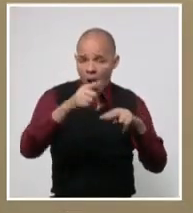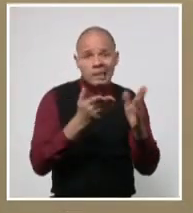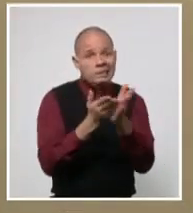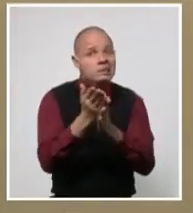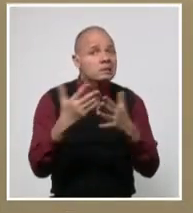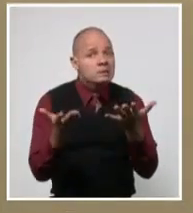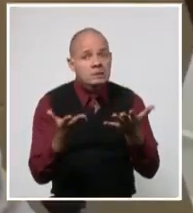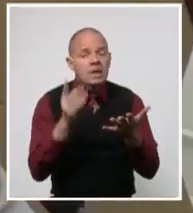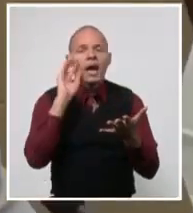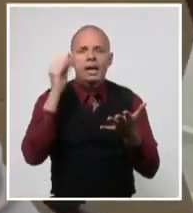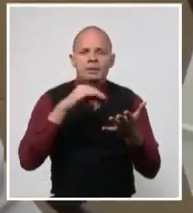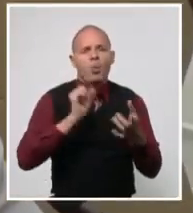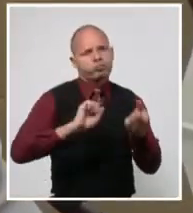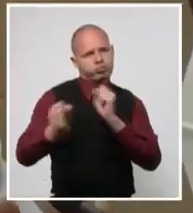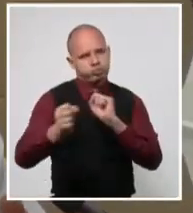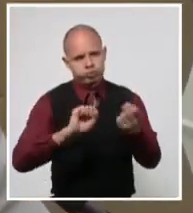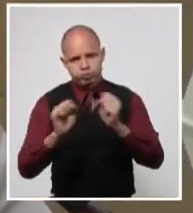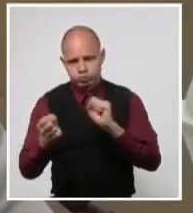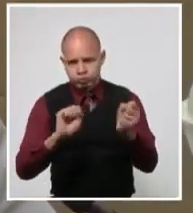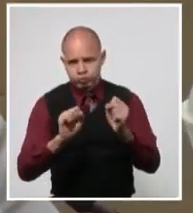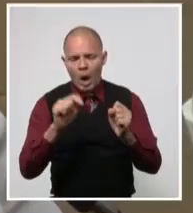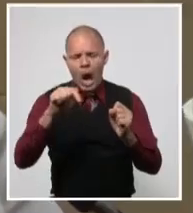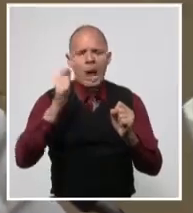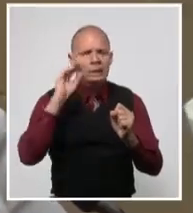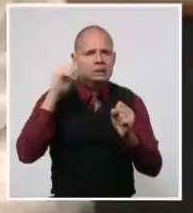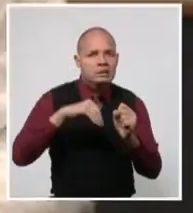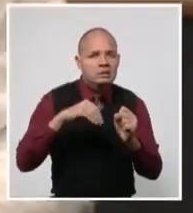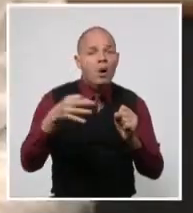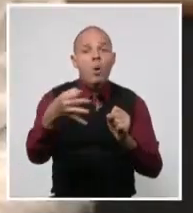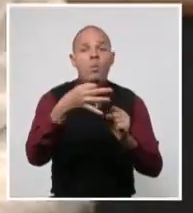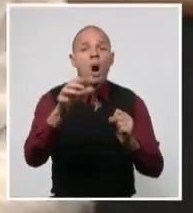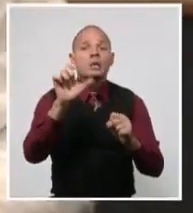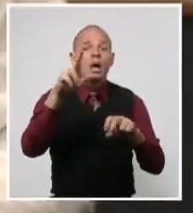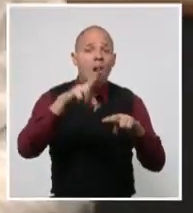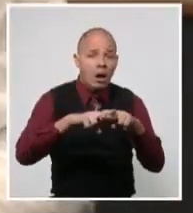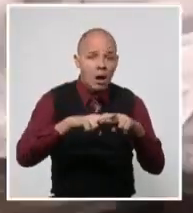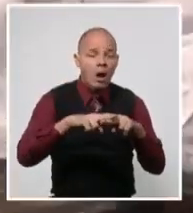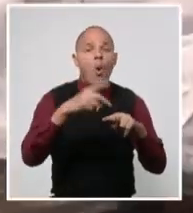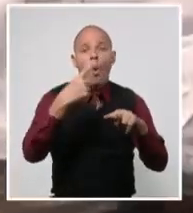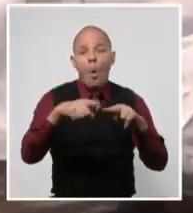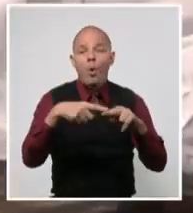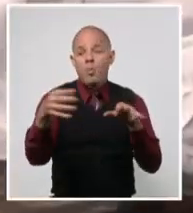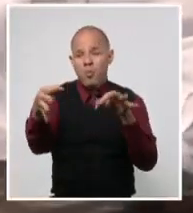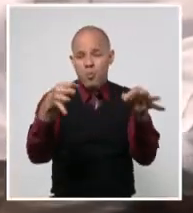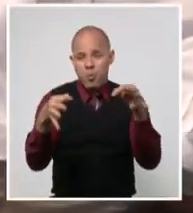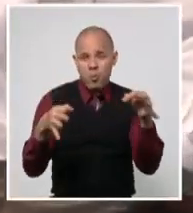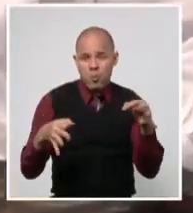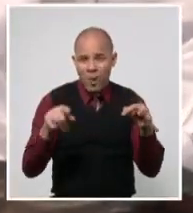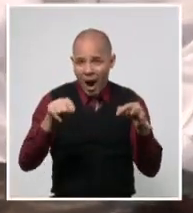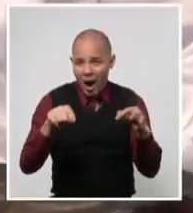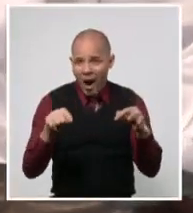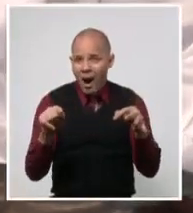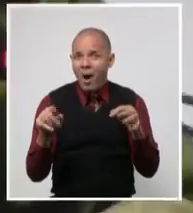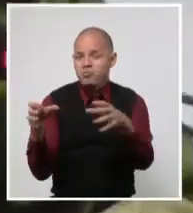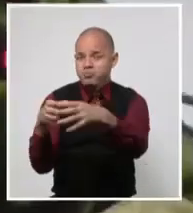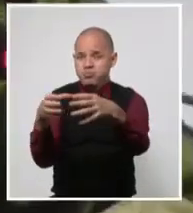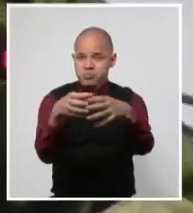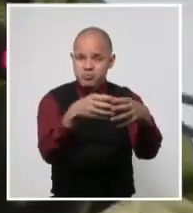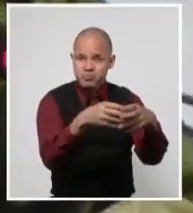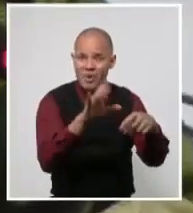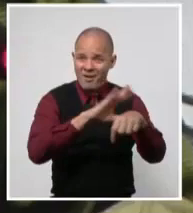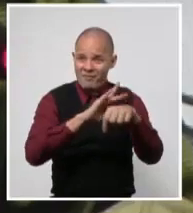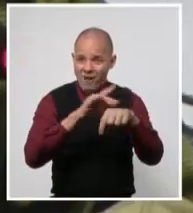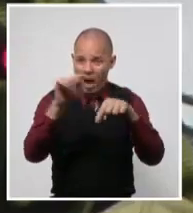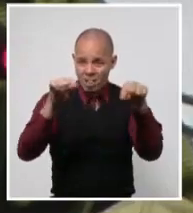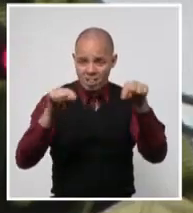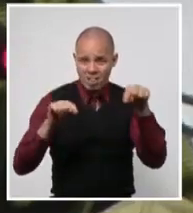transmisión local abierto esta semana en Centro Habana y también en el resto de los municipios donde se concentra el mayor número de confirmados.